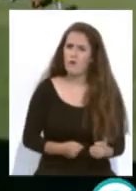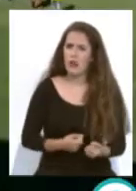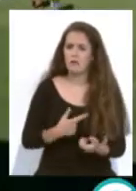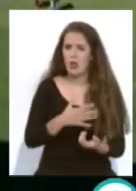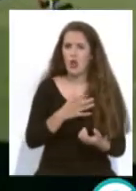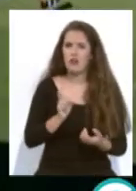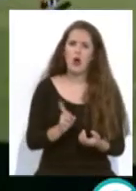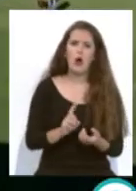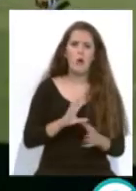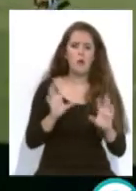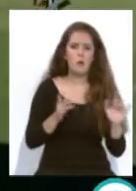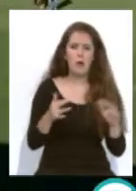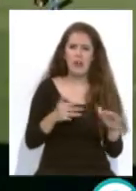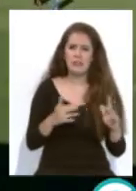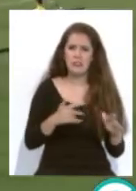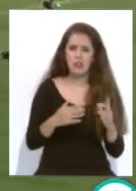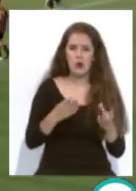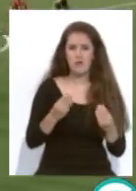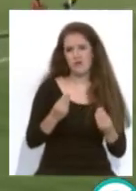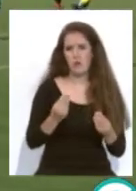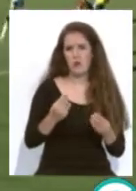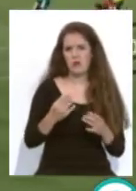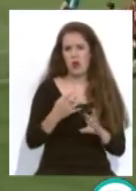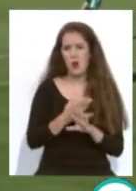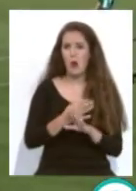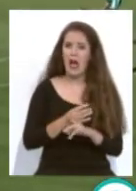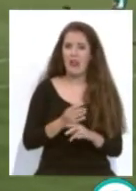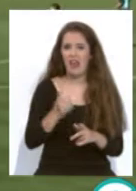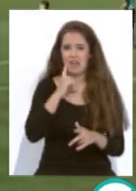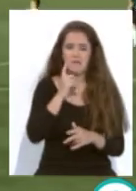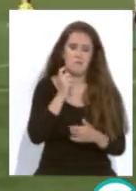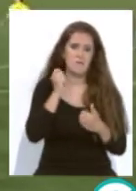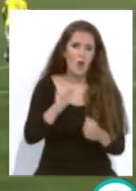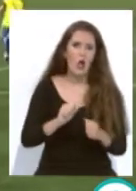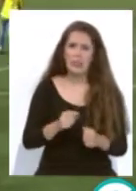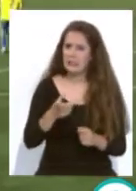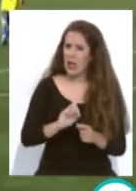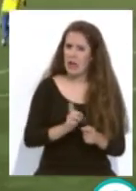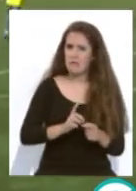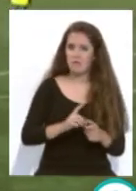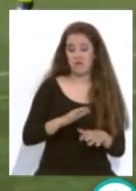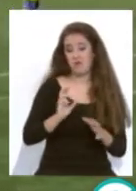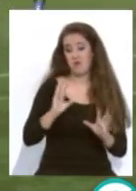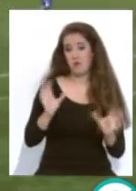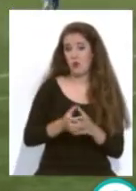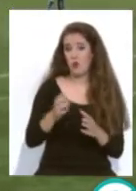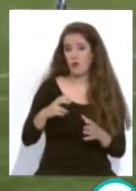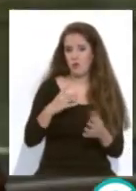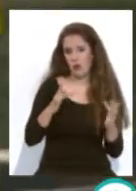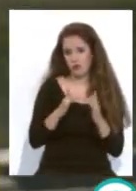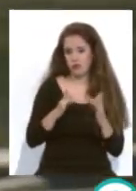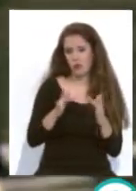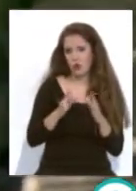partido que tuviera demasiadas jugadas violentas ni muchísimo menos, son cosas del fútbol, un juego de contacto